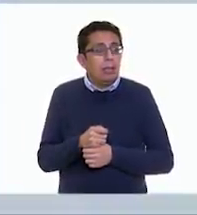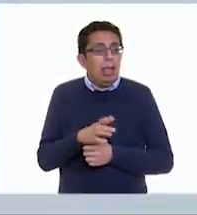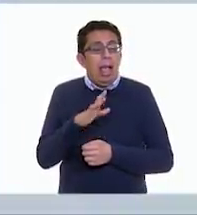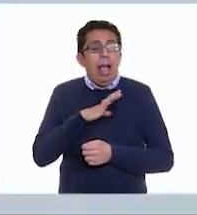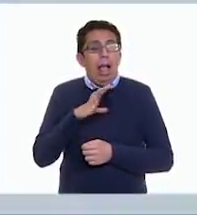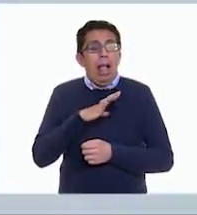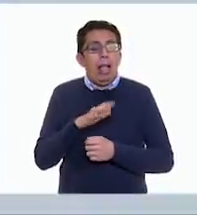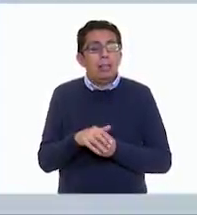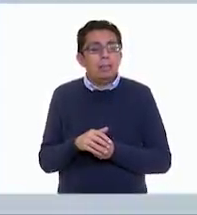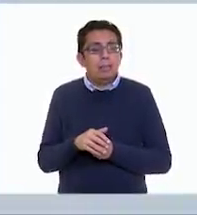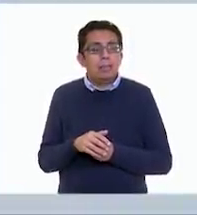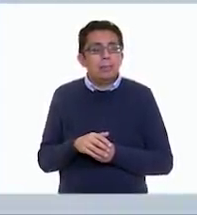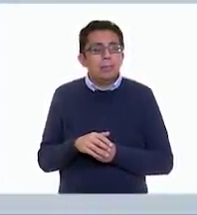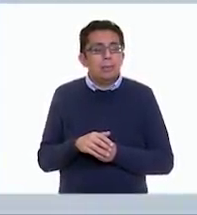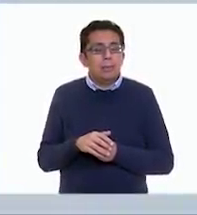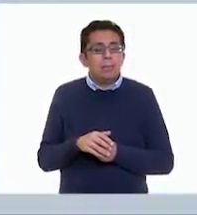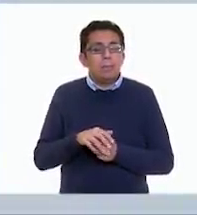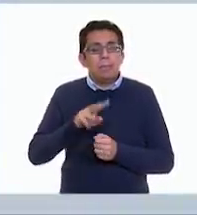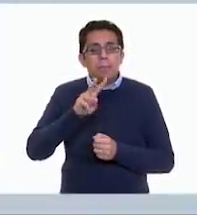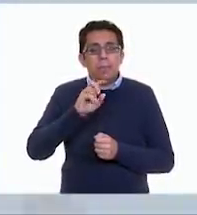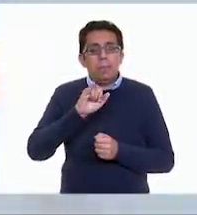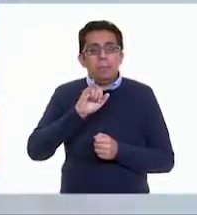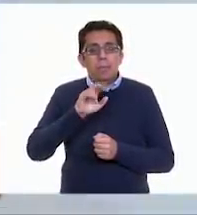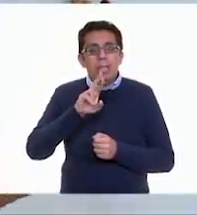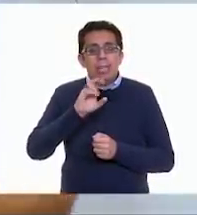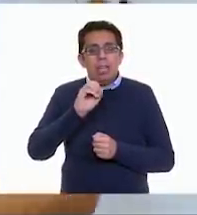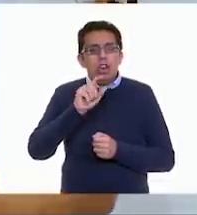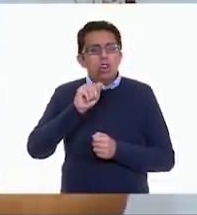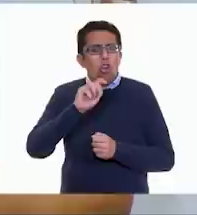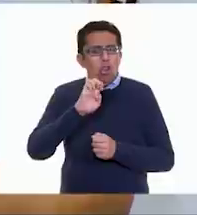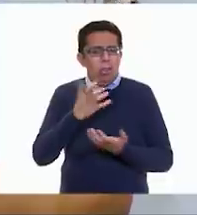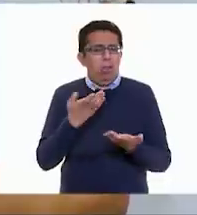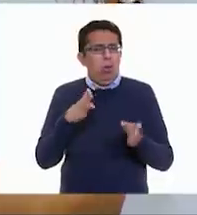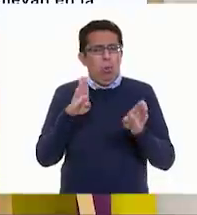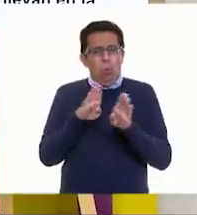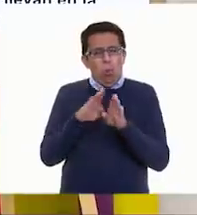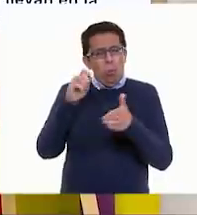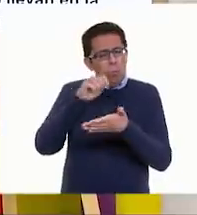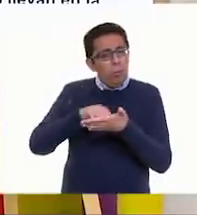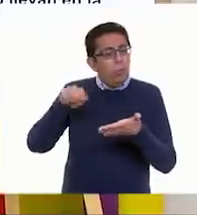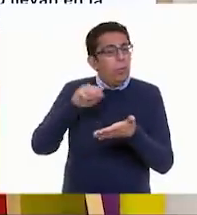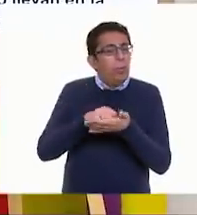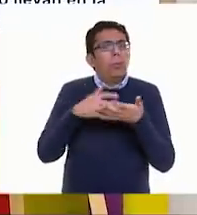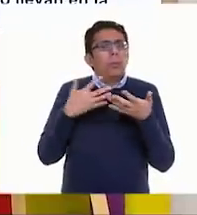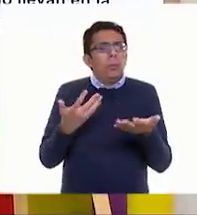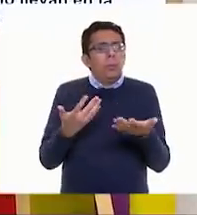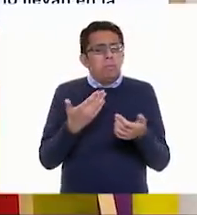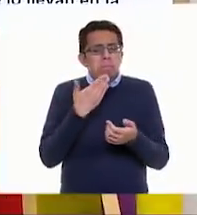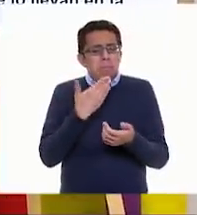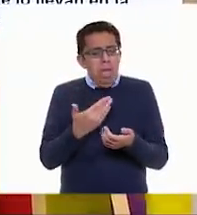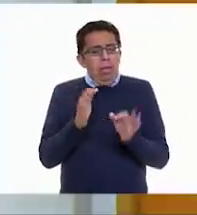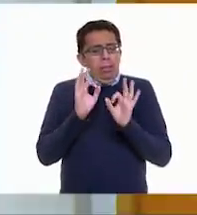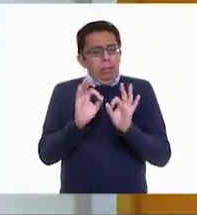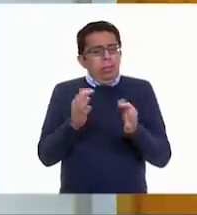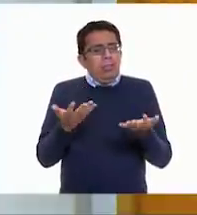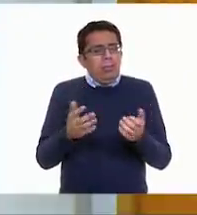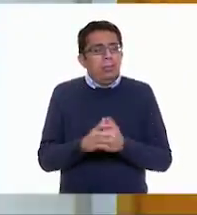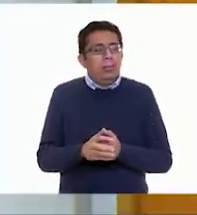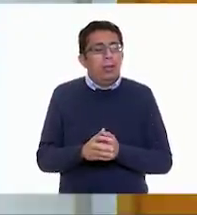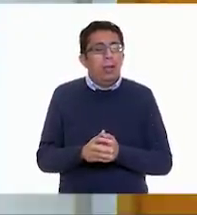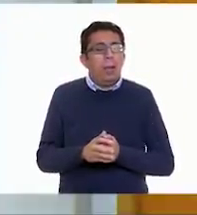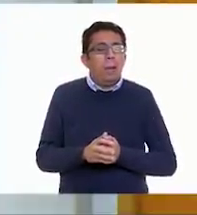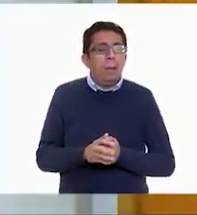Aquí está. Ahí está. Virote. Pero entonces, ¿cómo se escribe? ¿Cómo es la forma correcta de escribir? V